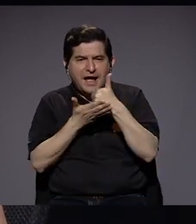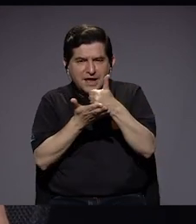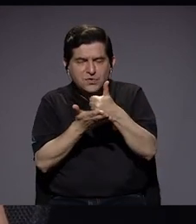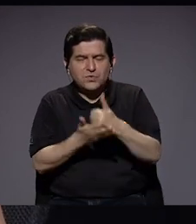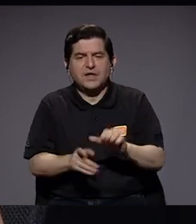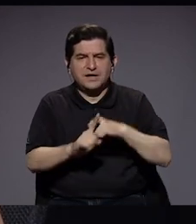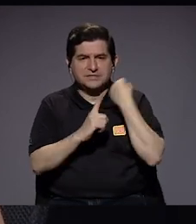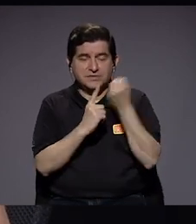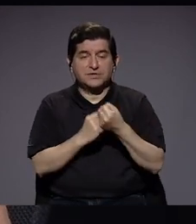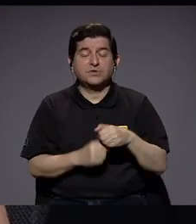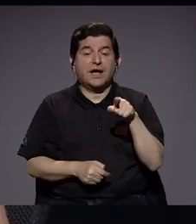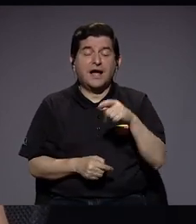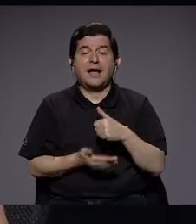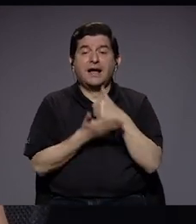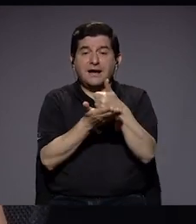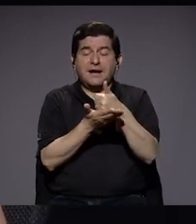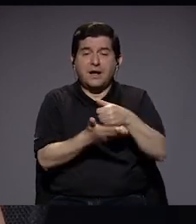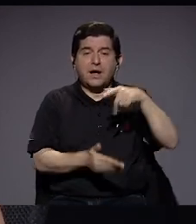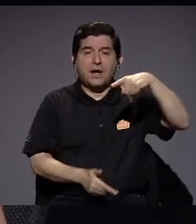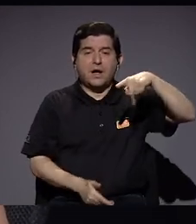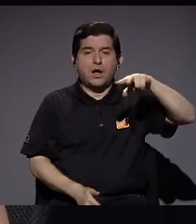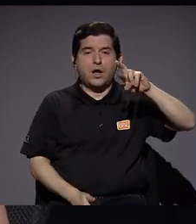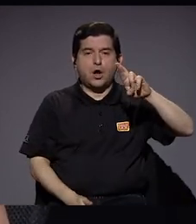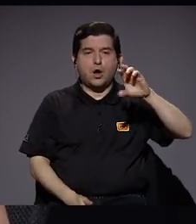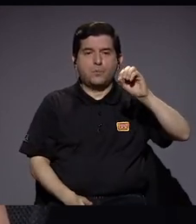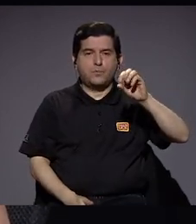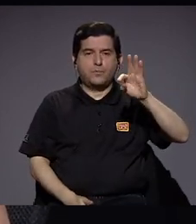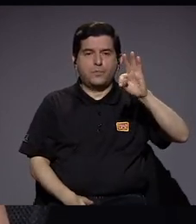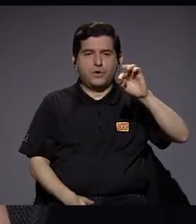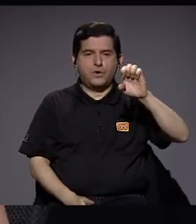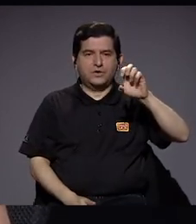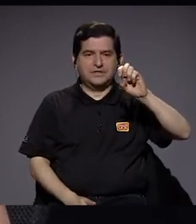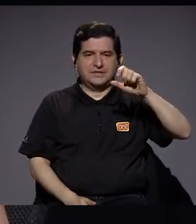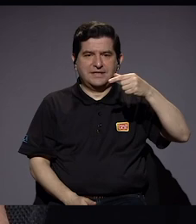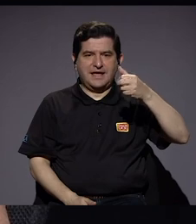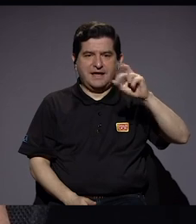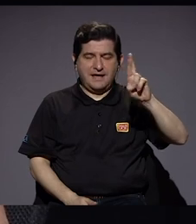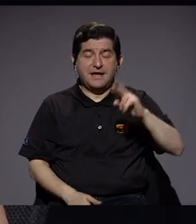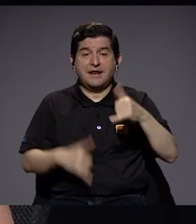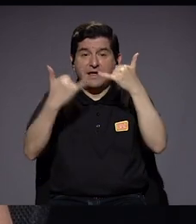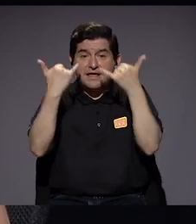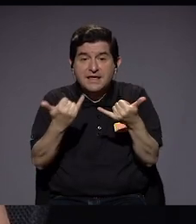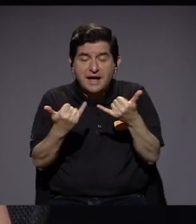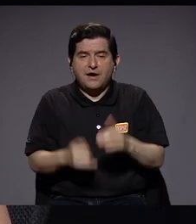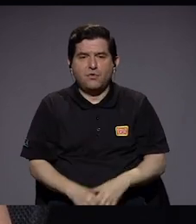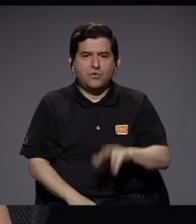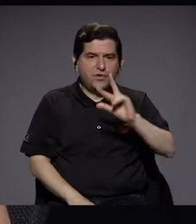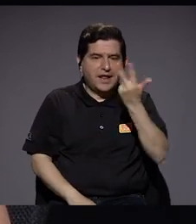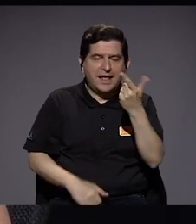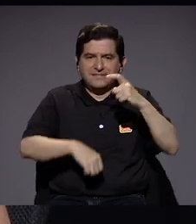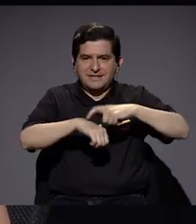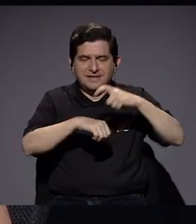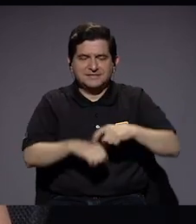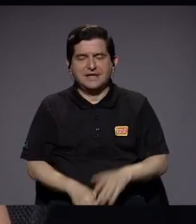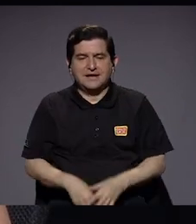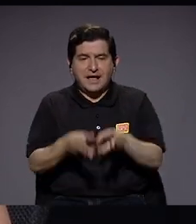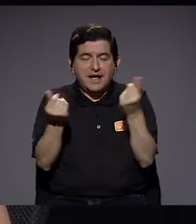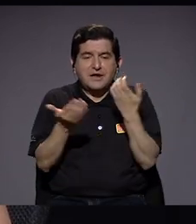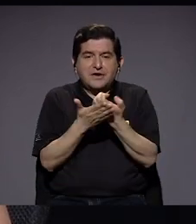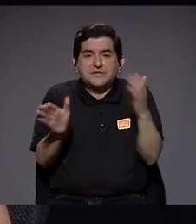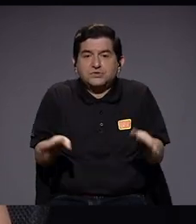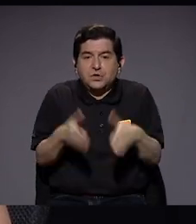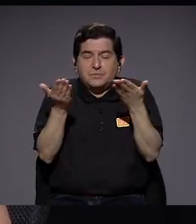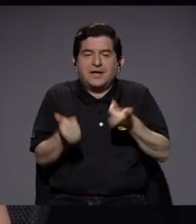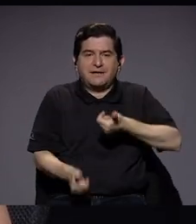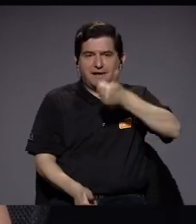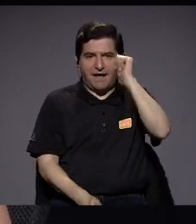Y me parece que estamos en una tercera etapa que tiene que ver con más cómo resolvemos lo económico. Y bueno, el día de ayer, por